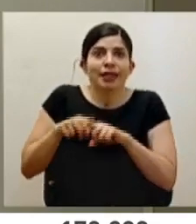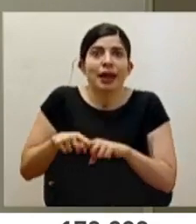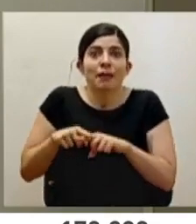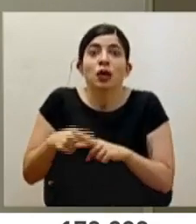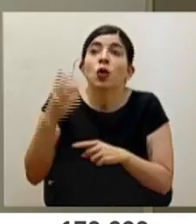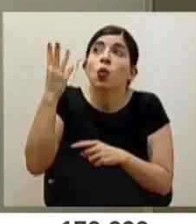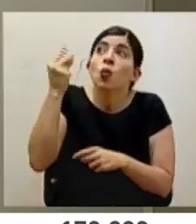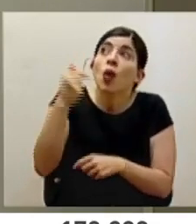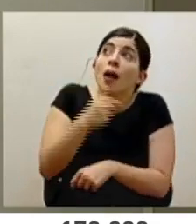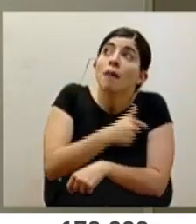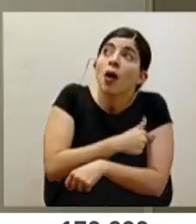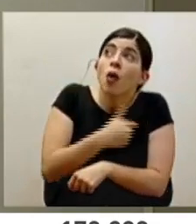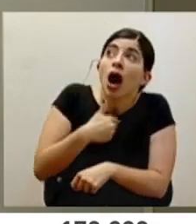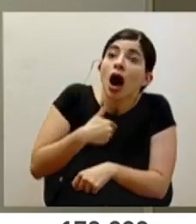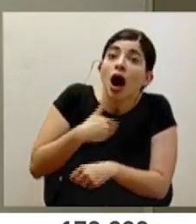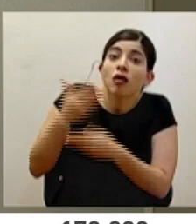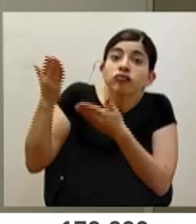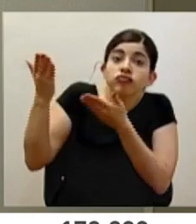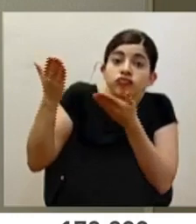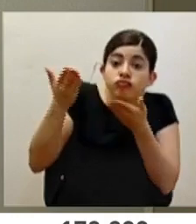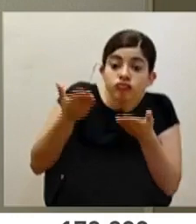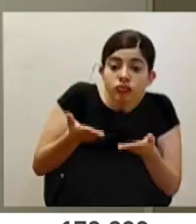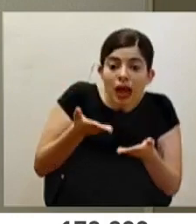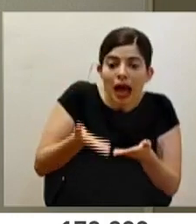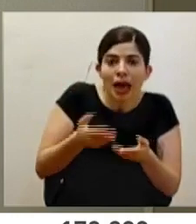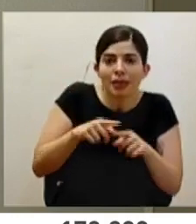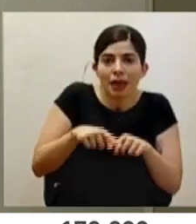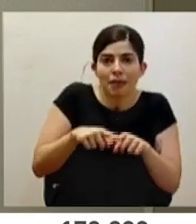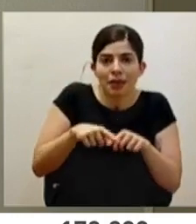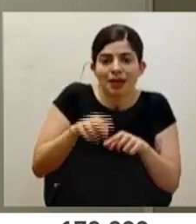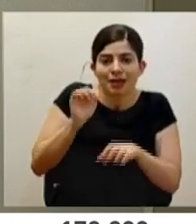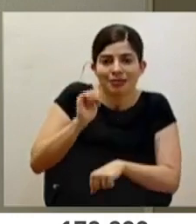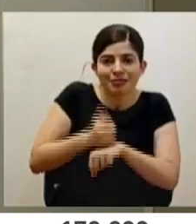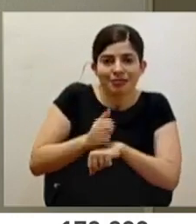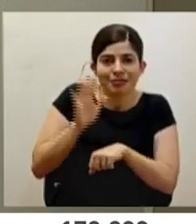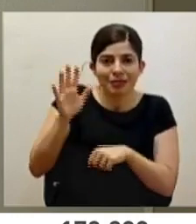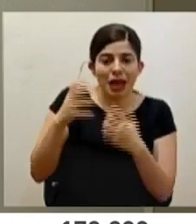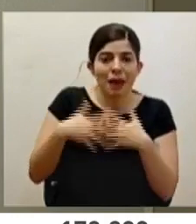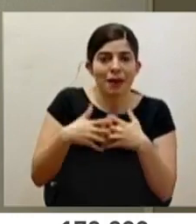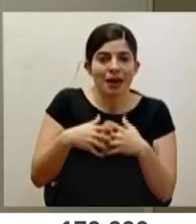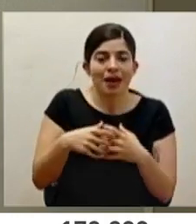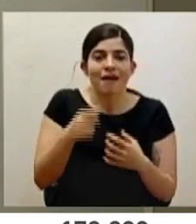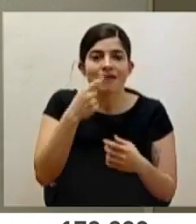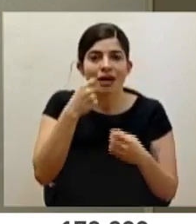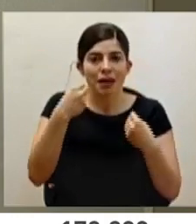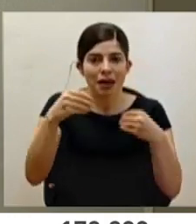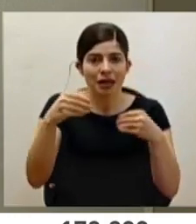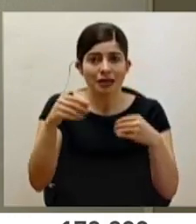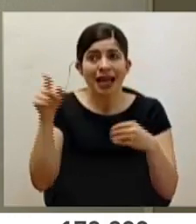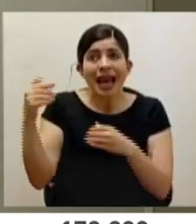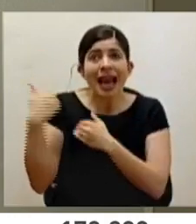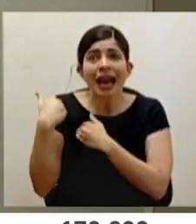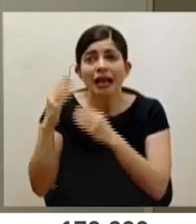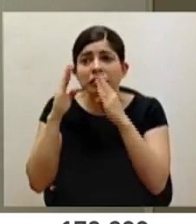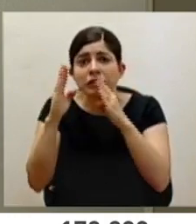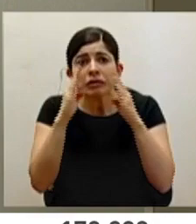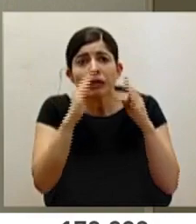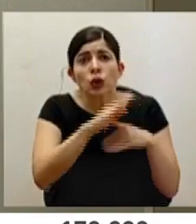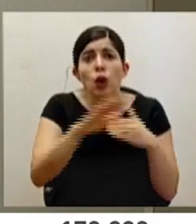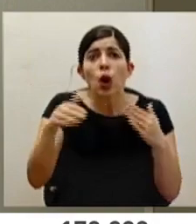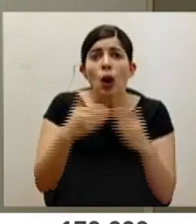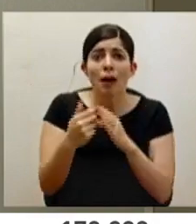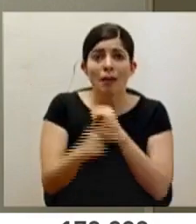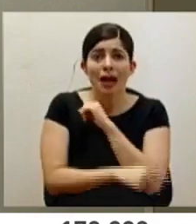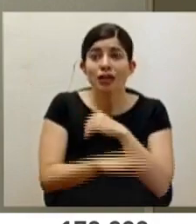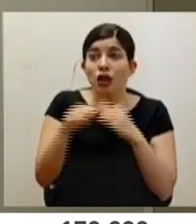disponibilidad de vacuna que al final llega de acuerdo a lo que han establecido las compañías farmacéuticas que están atendiendo a todos los países. Todos los